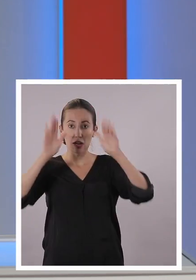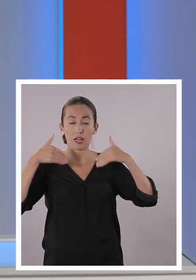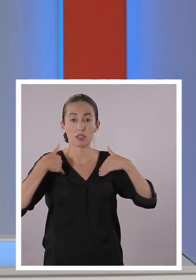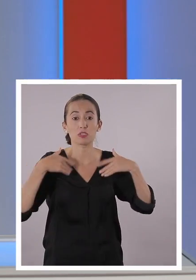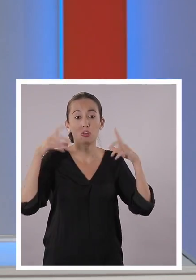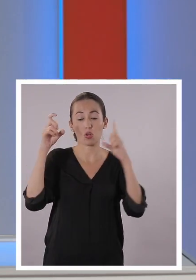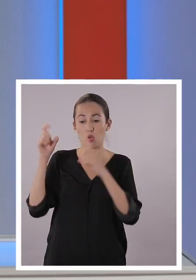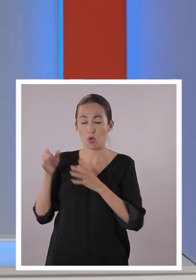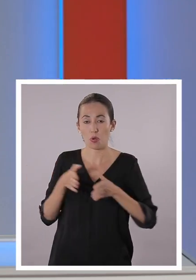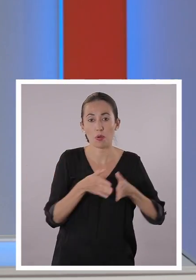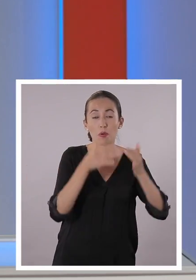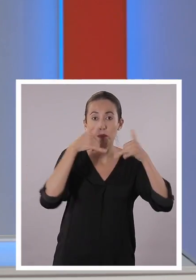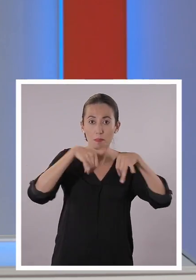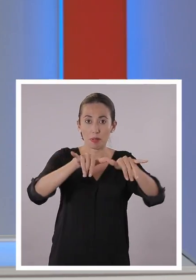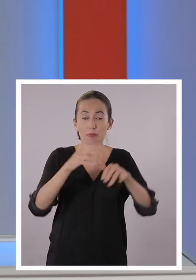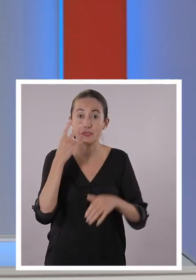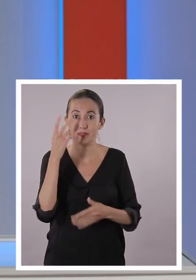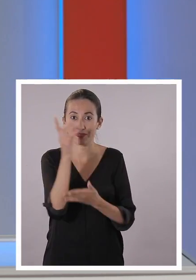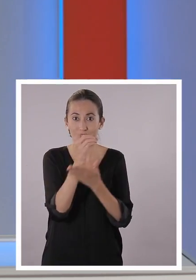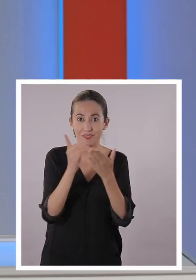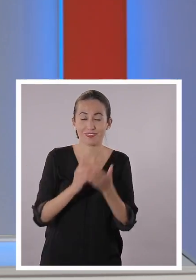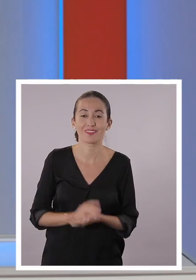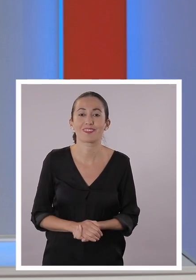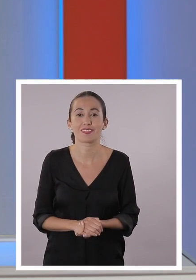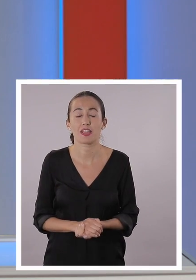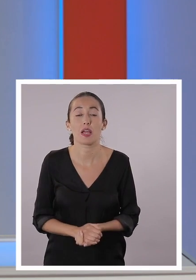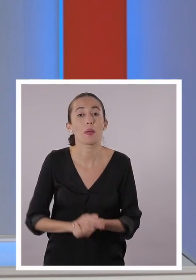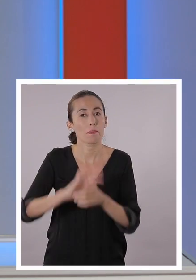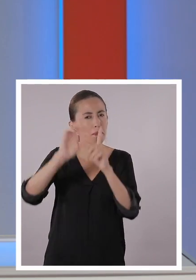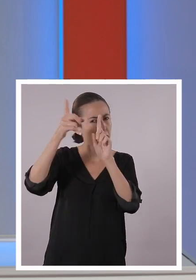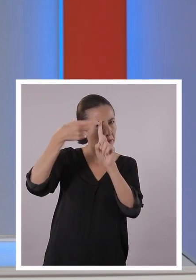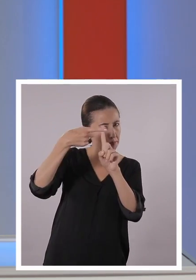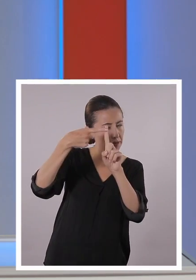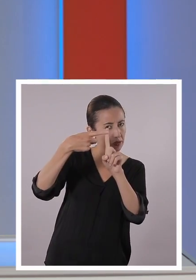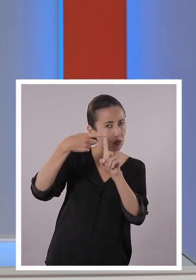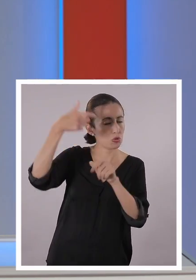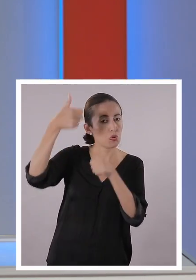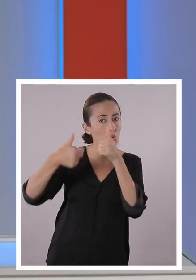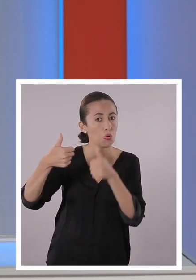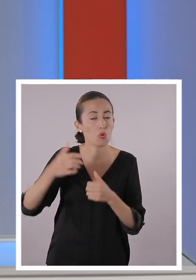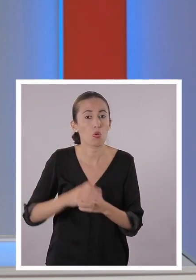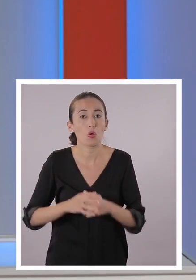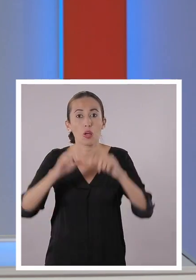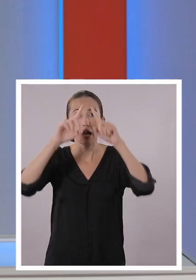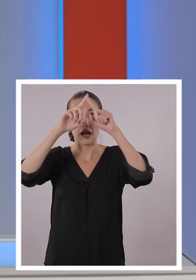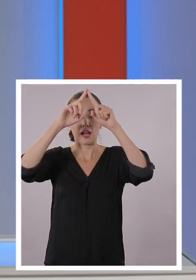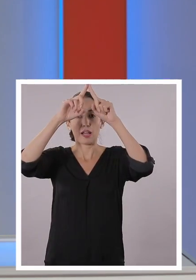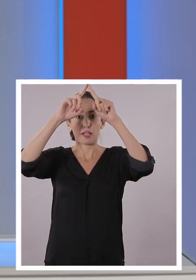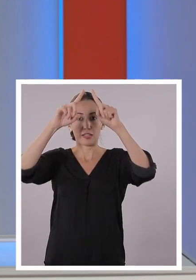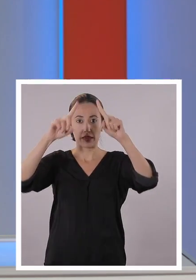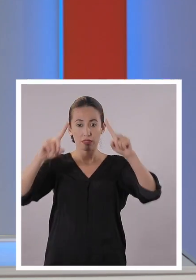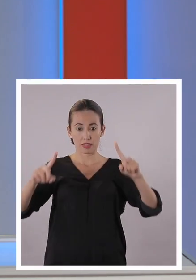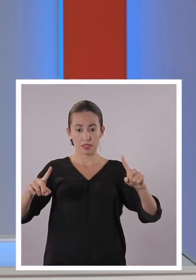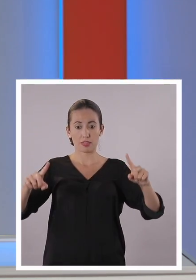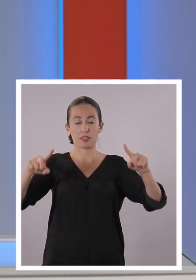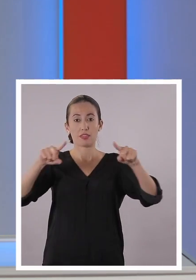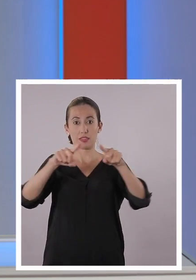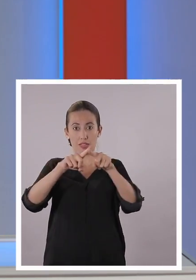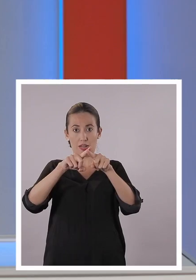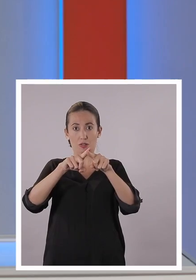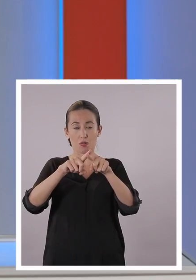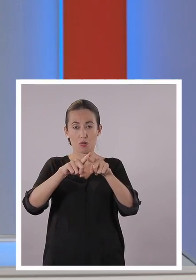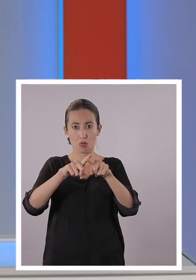estos conceptos claros, chicos y chicas, pues ahora sí, vamos a dibujar. Lo primero que vamos a hacer el día de hoy es un triángulo.